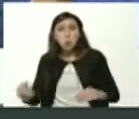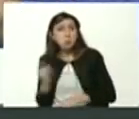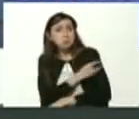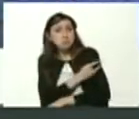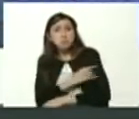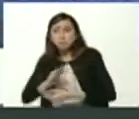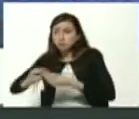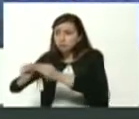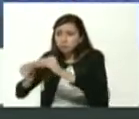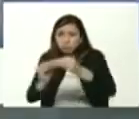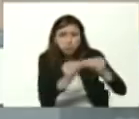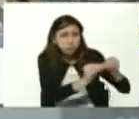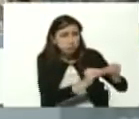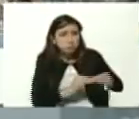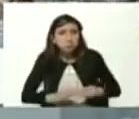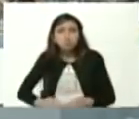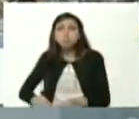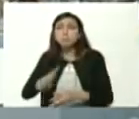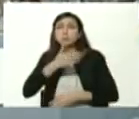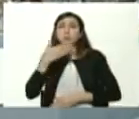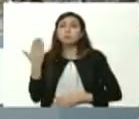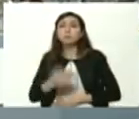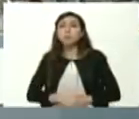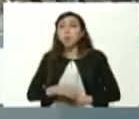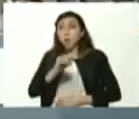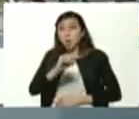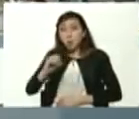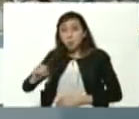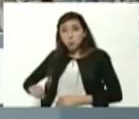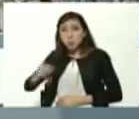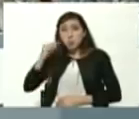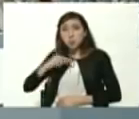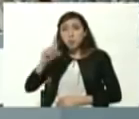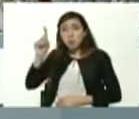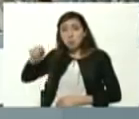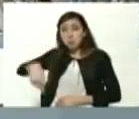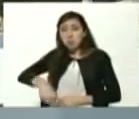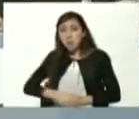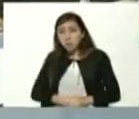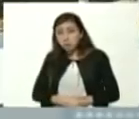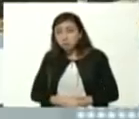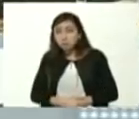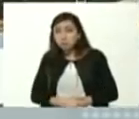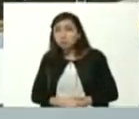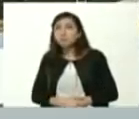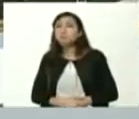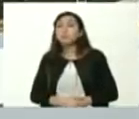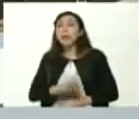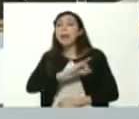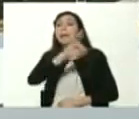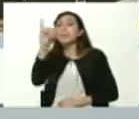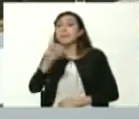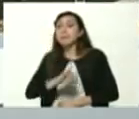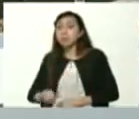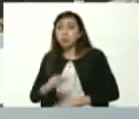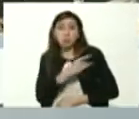estamos recuperando la Universidad de Oriente también la Universidad del Zulia